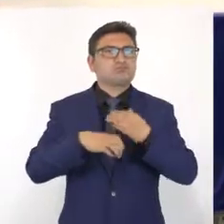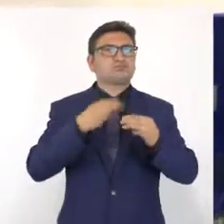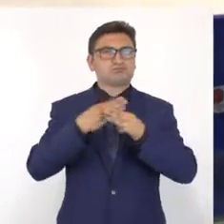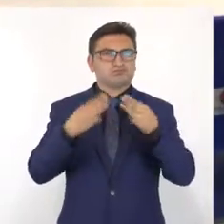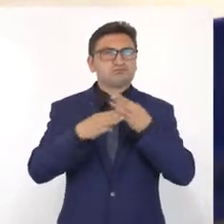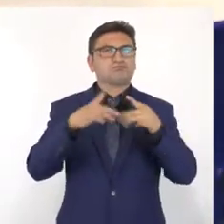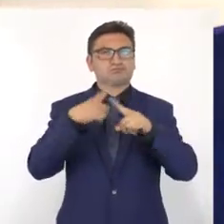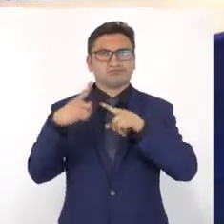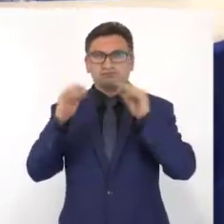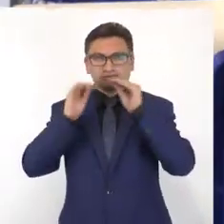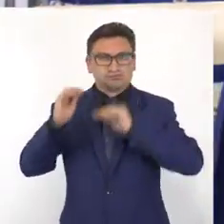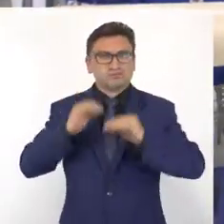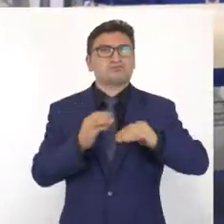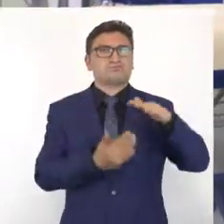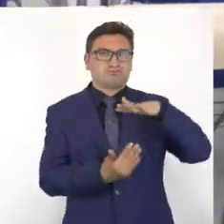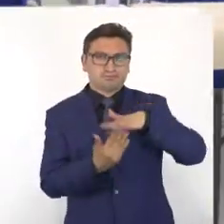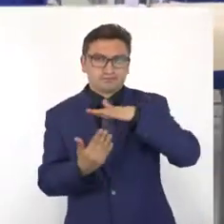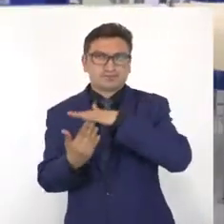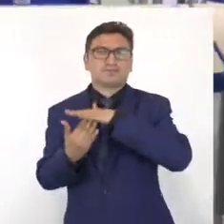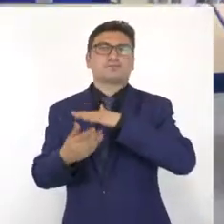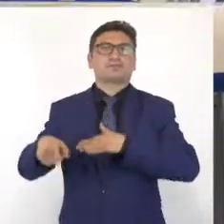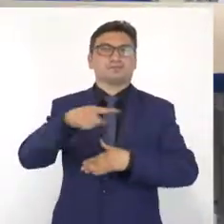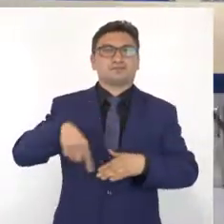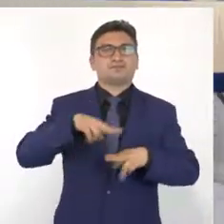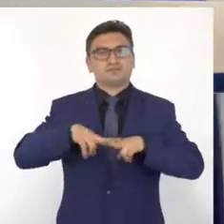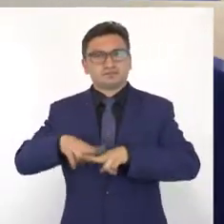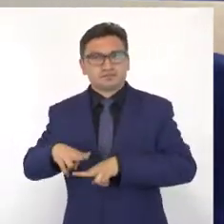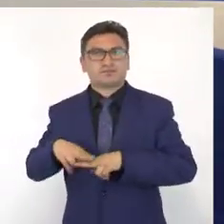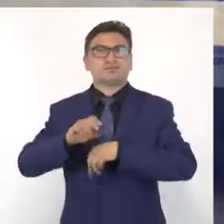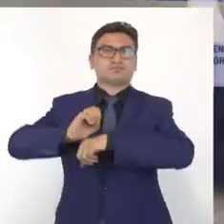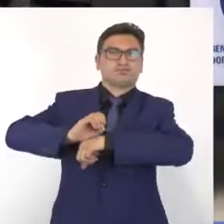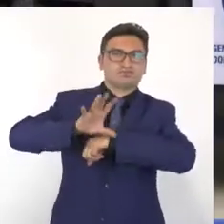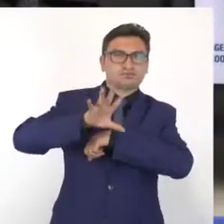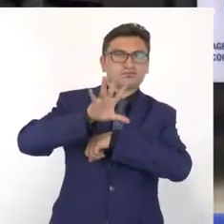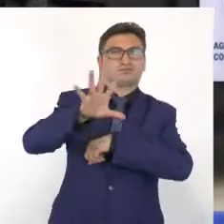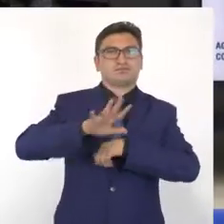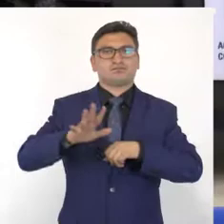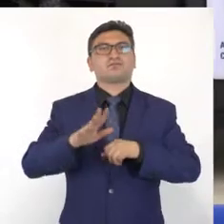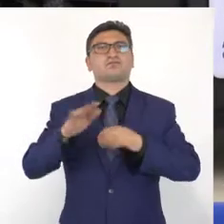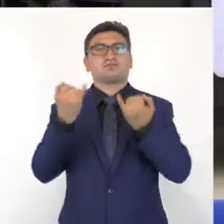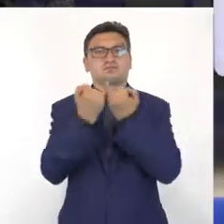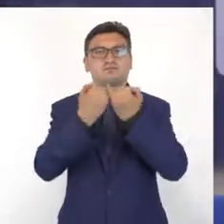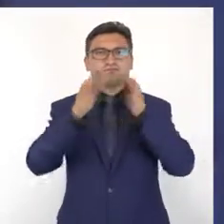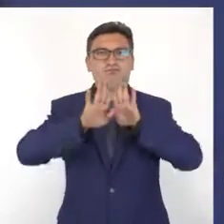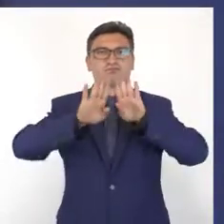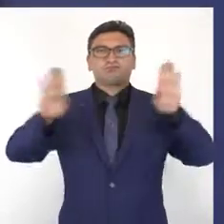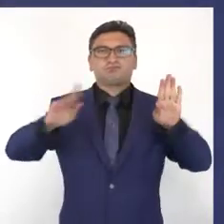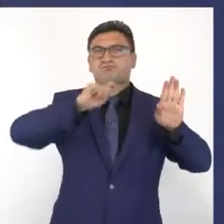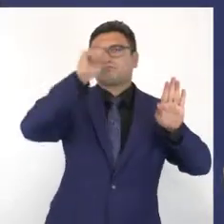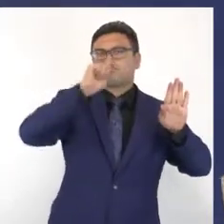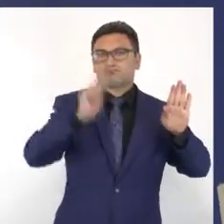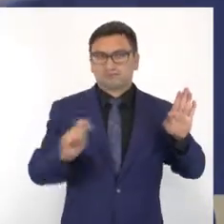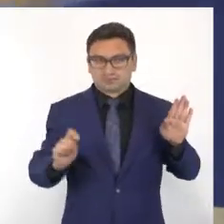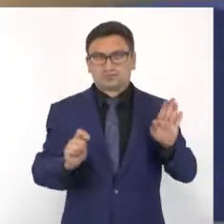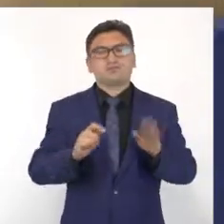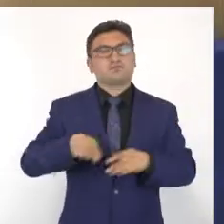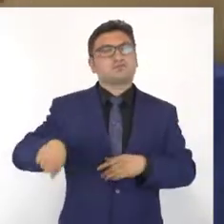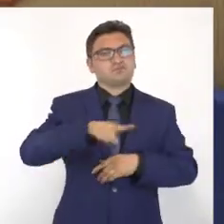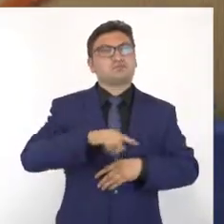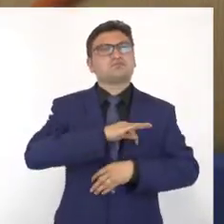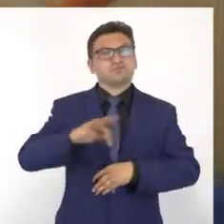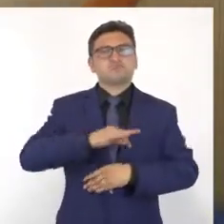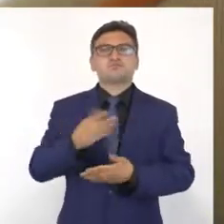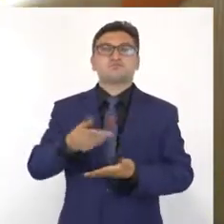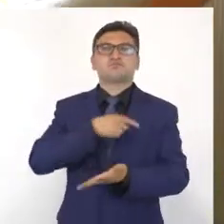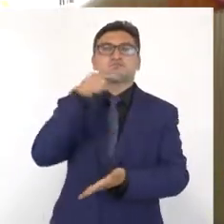equipan con sus sillas, con sus mesas, con su proyector, con su pintarrón. Y ya ahora sí,